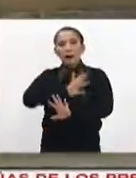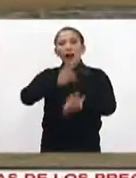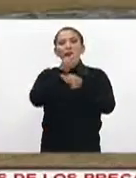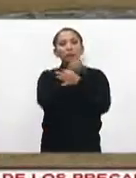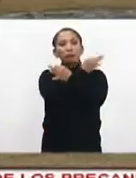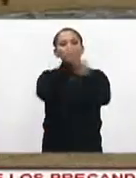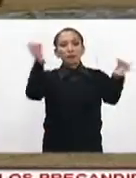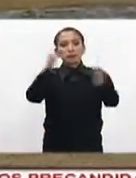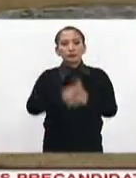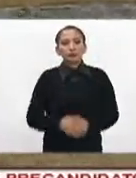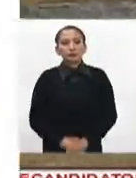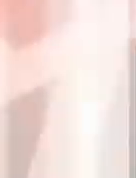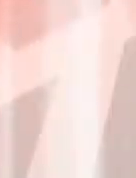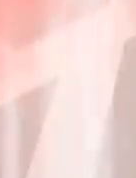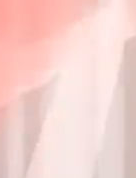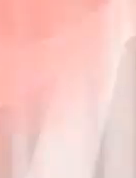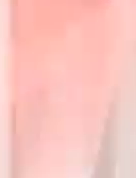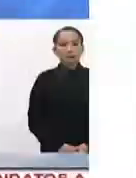su promulgación.